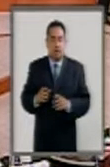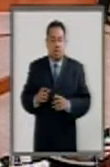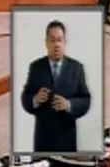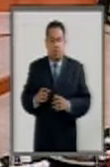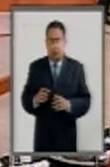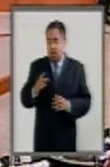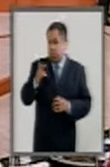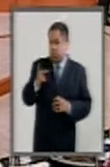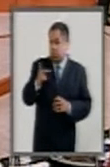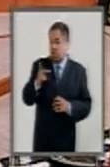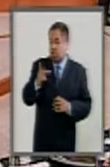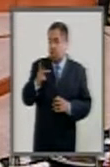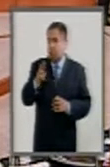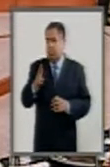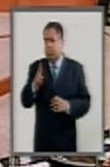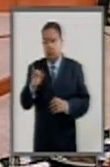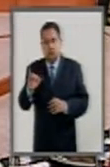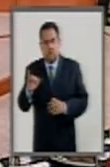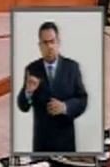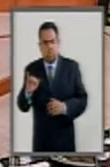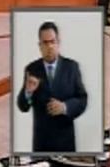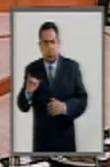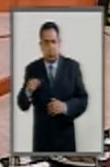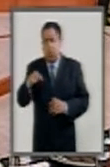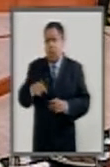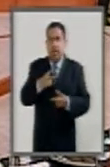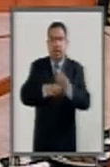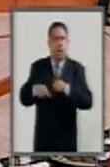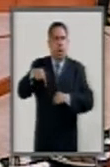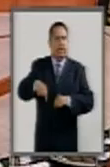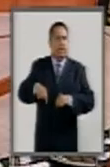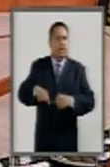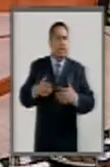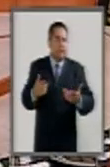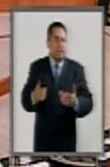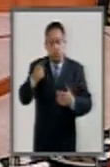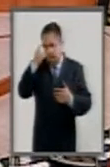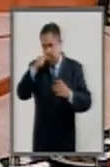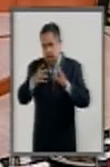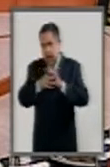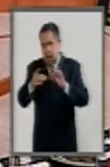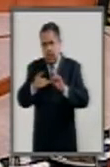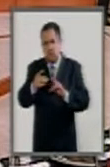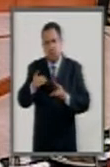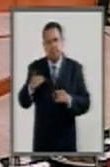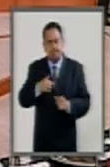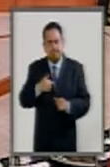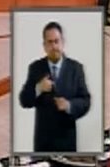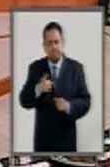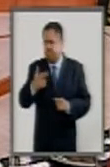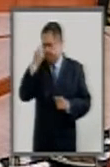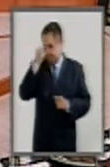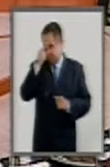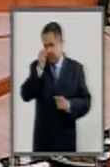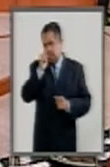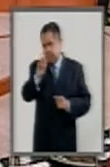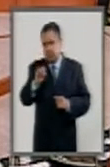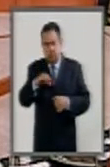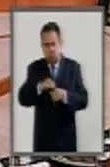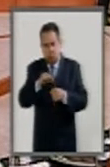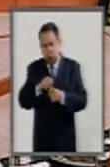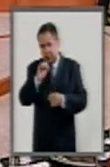Revolucionario Institucional vengo a esta tribuna a razonar mi voto en favor del presente dictamen